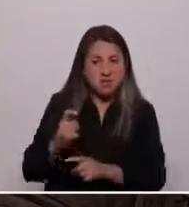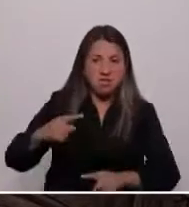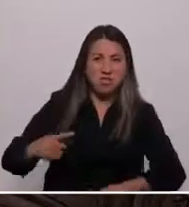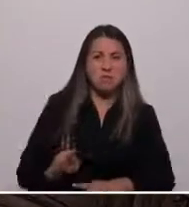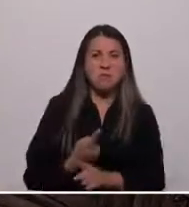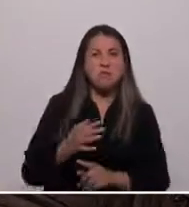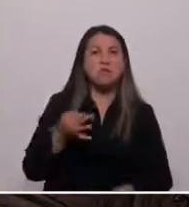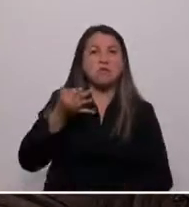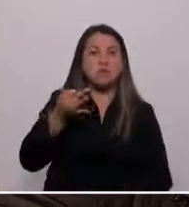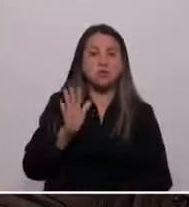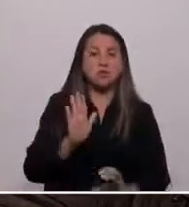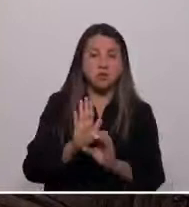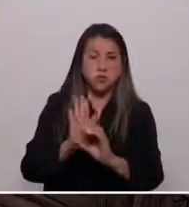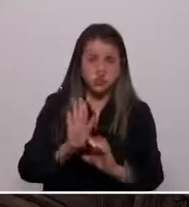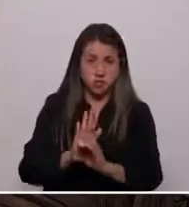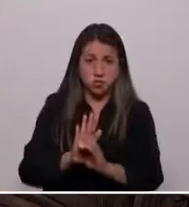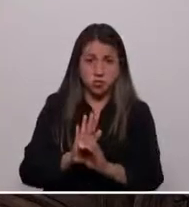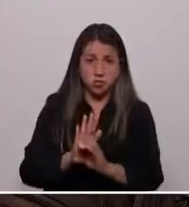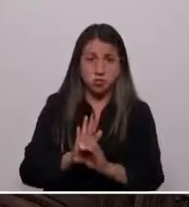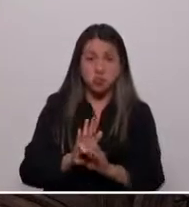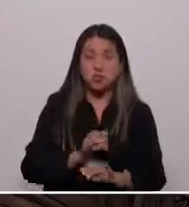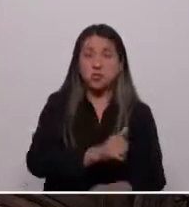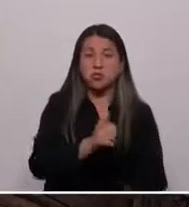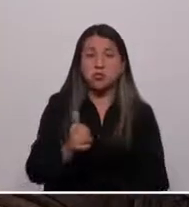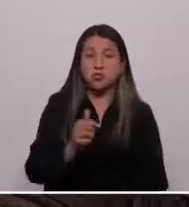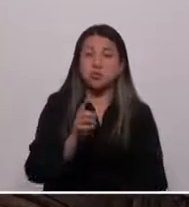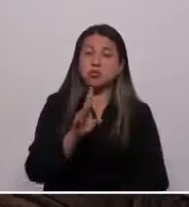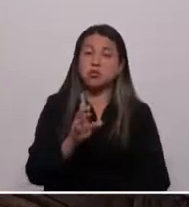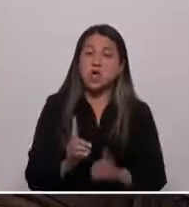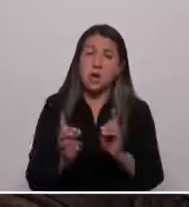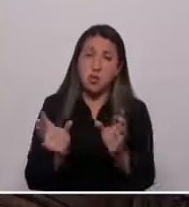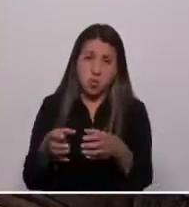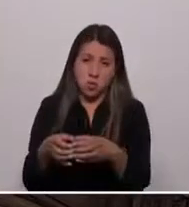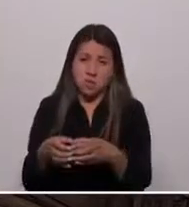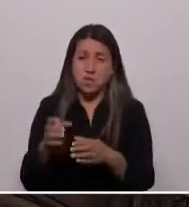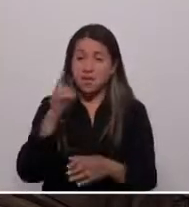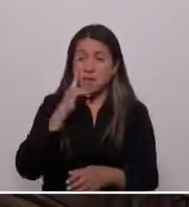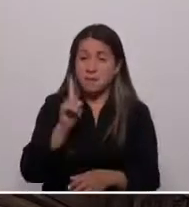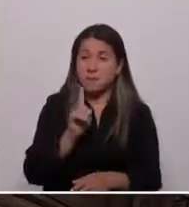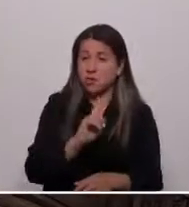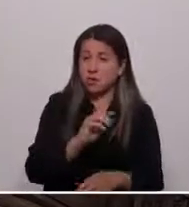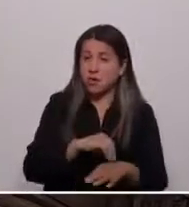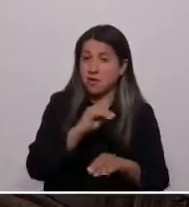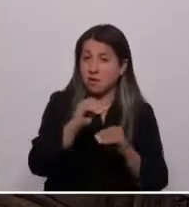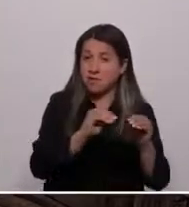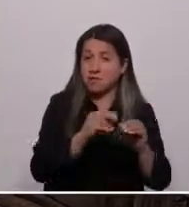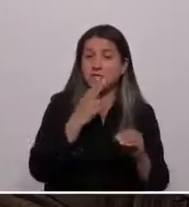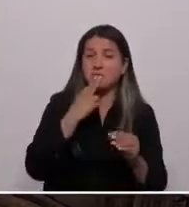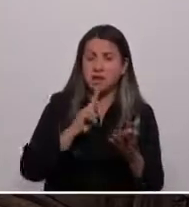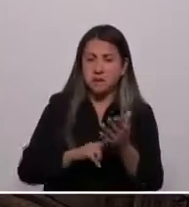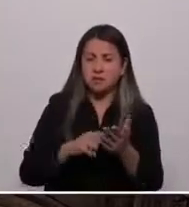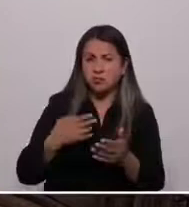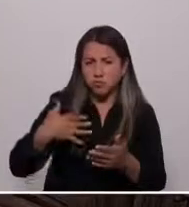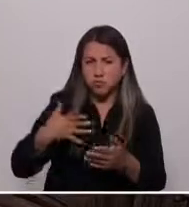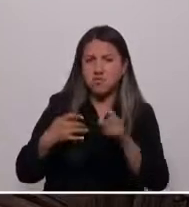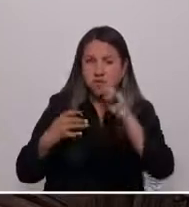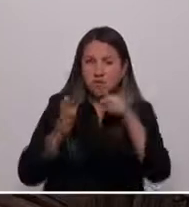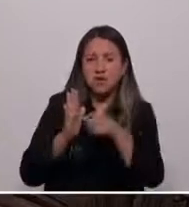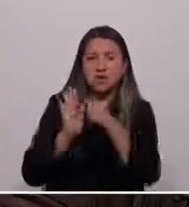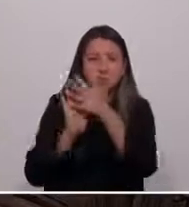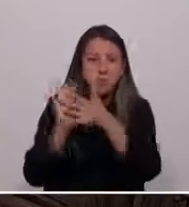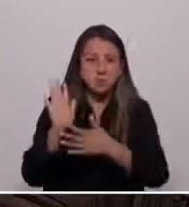constitución no sea la de todos y no solo la de alguno. Pero lo que no advierten es que una carta fundamental no debe ser nunca un